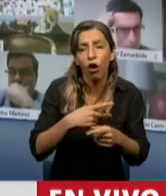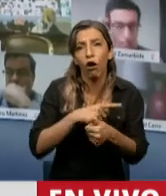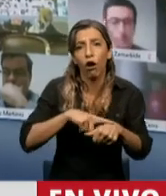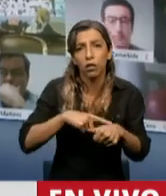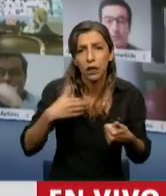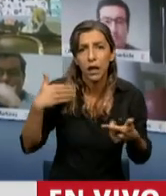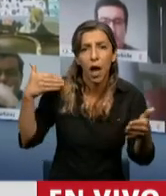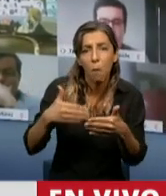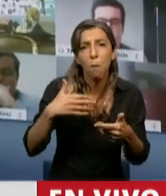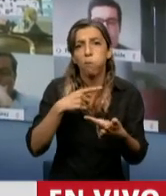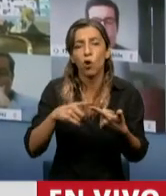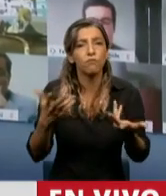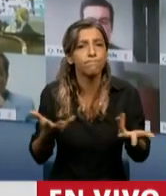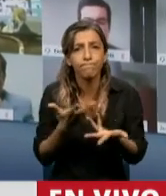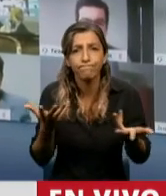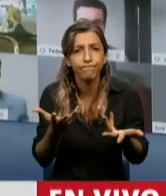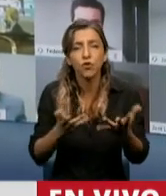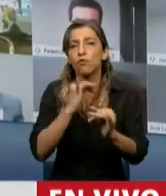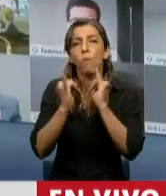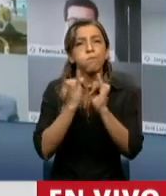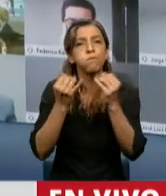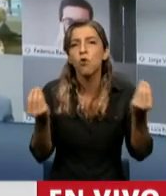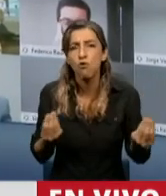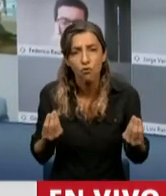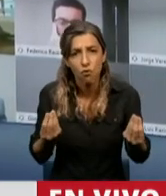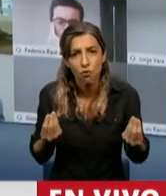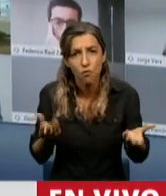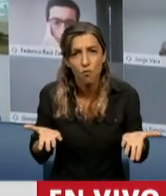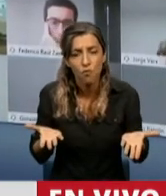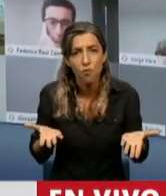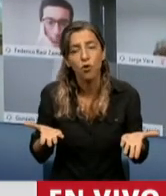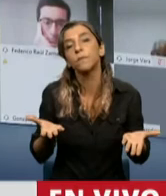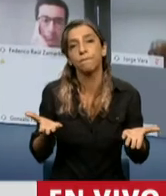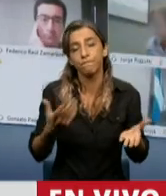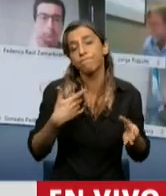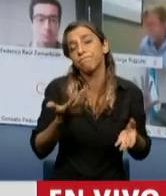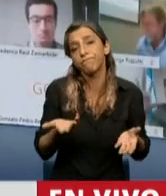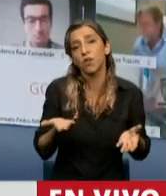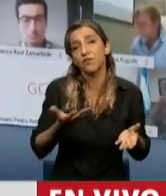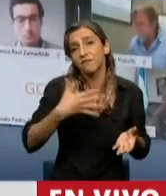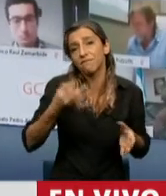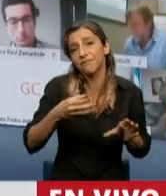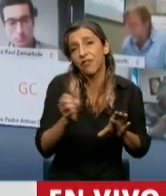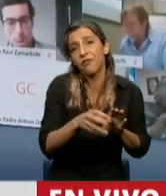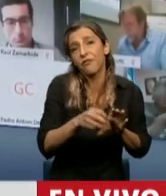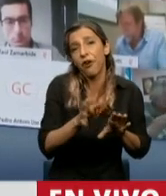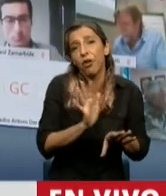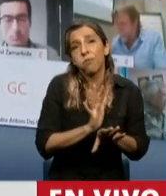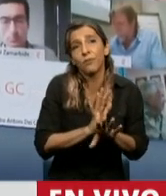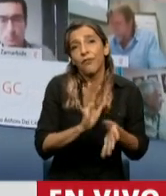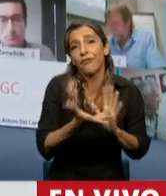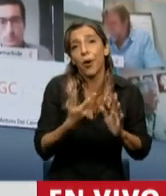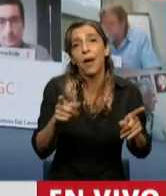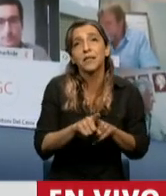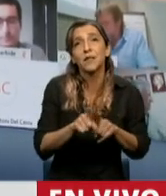tiempo. ¿Cómo es eso? ¿Cómo se explica? Bueno, se explica en que el fondo, en definitiva, no es más que un espejo de la Argentina.